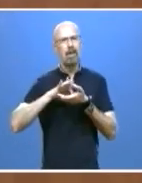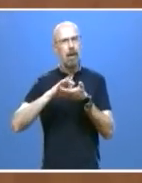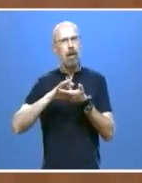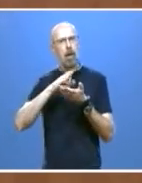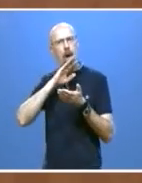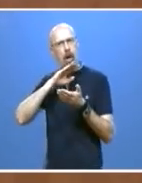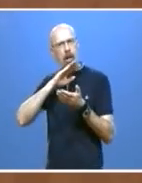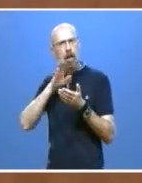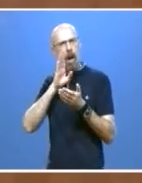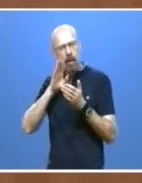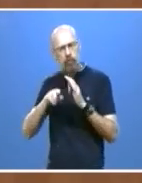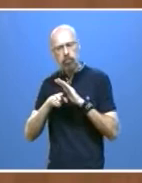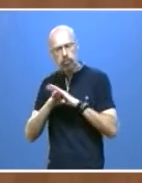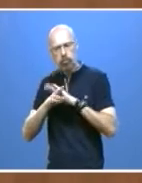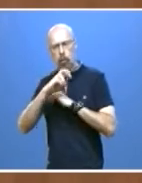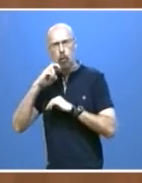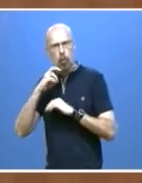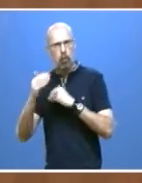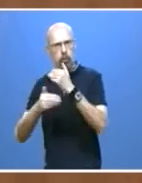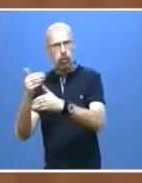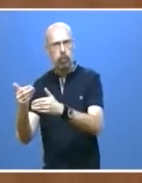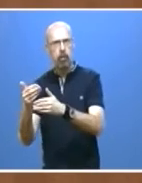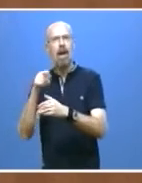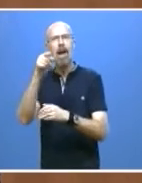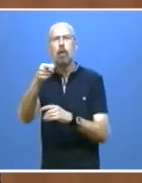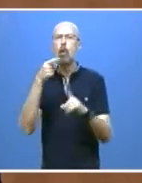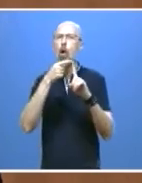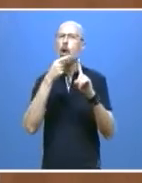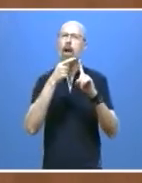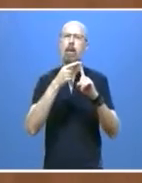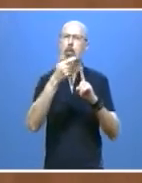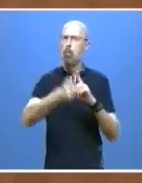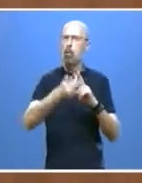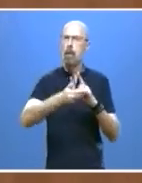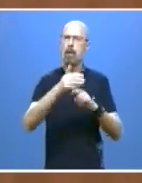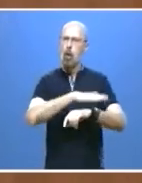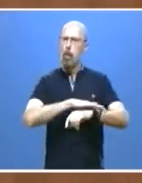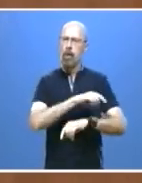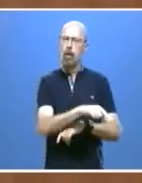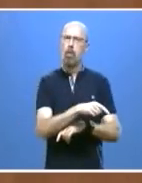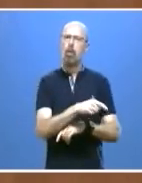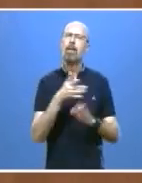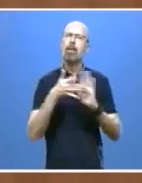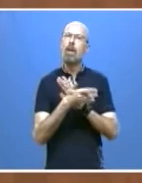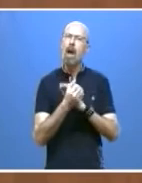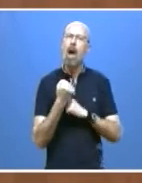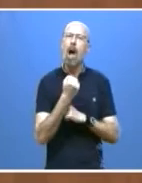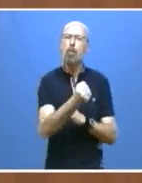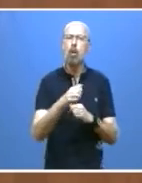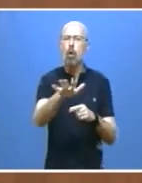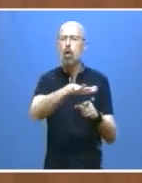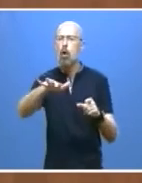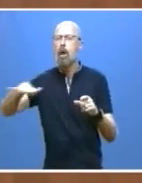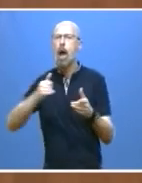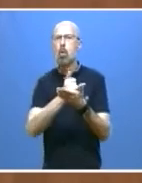en un objetivo estratégico para nuestro gobierno, como es el impulso del mundo rural de Castilla y León. Queremos